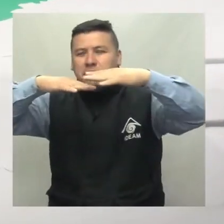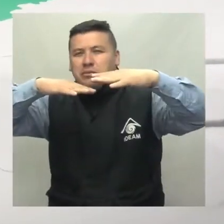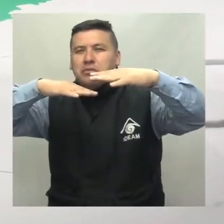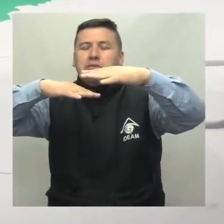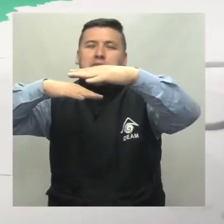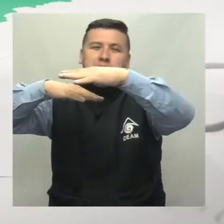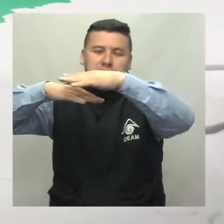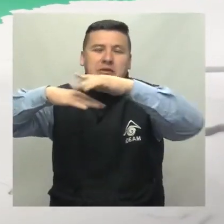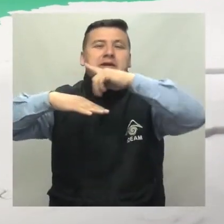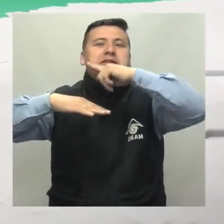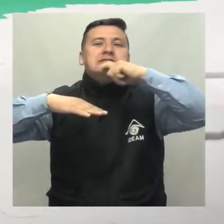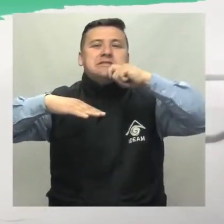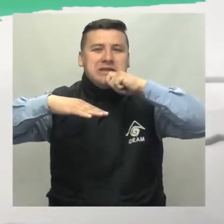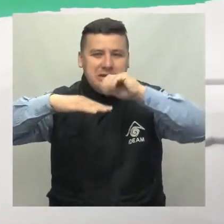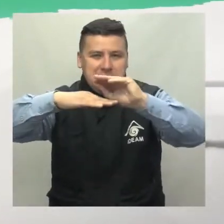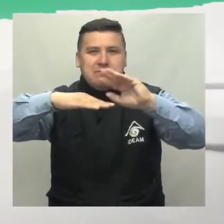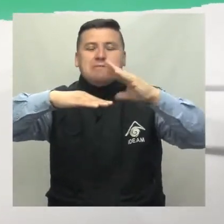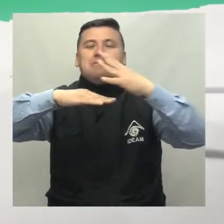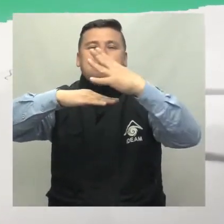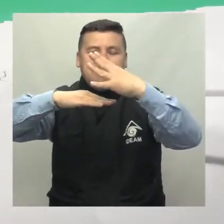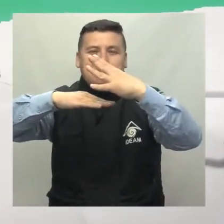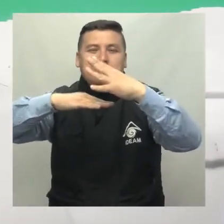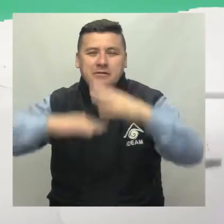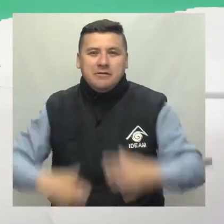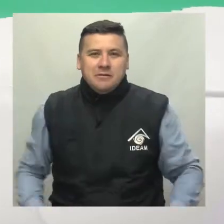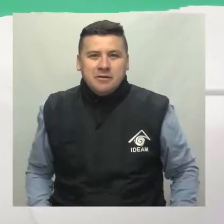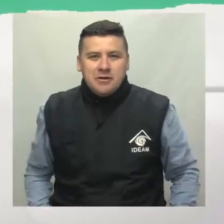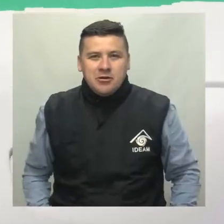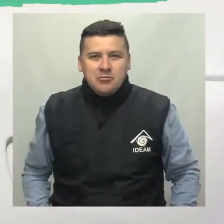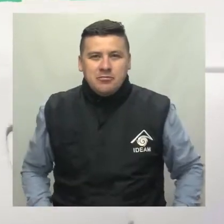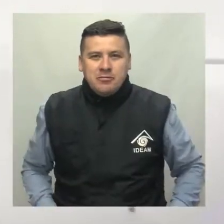con predominio de tiempo seco en amplios sectores de la región